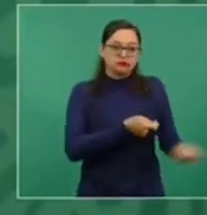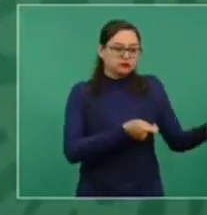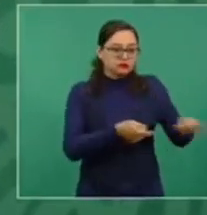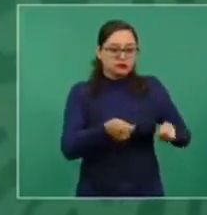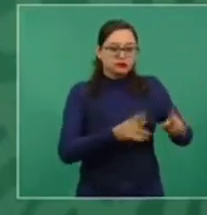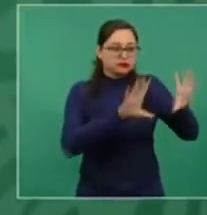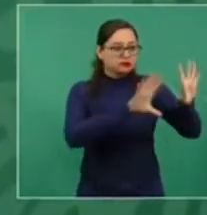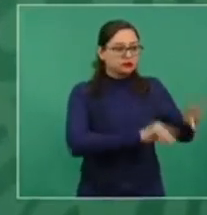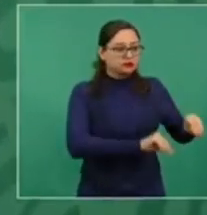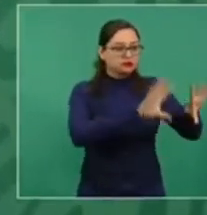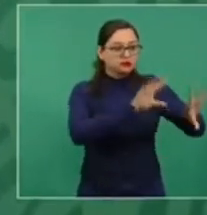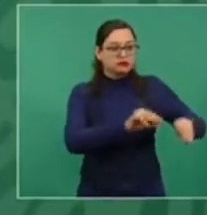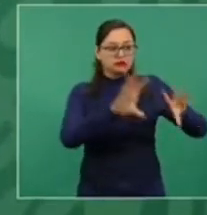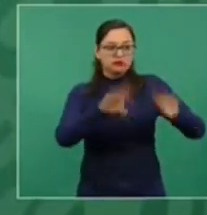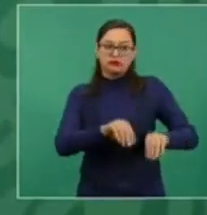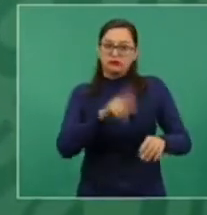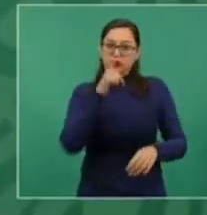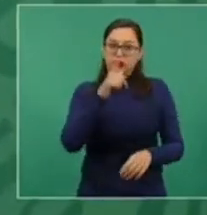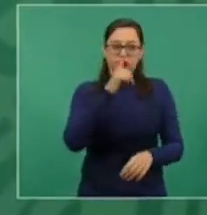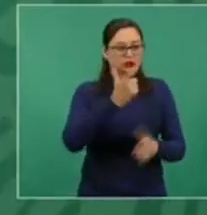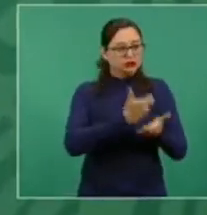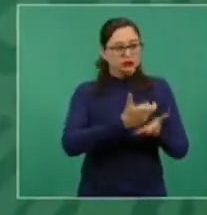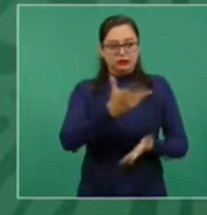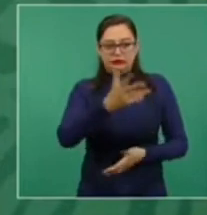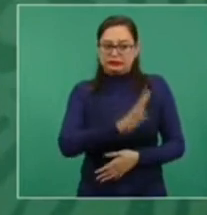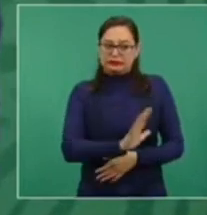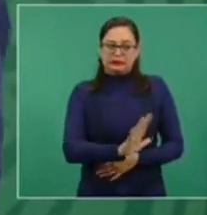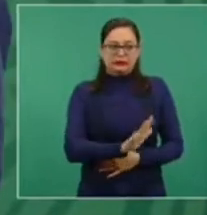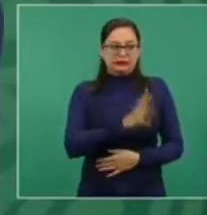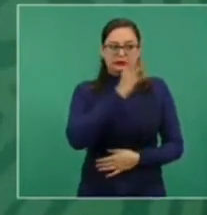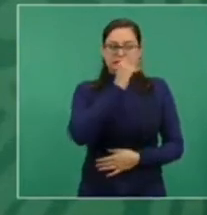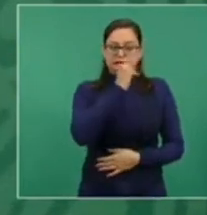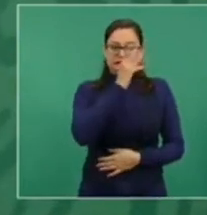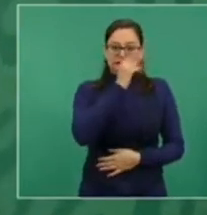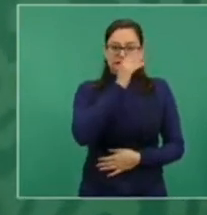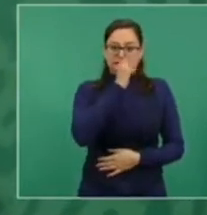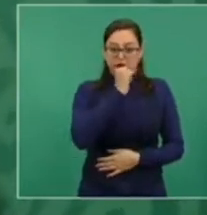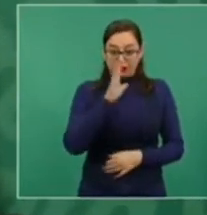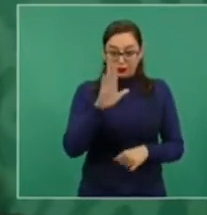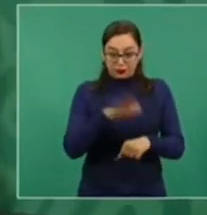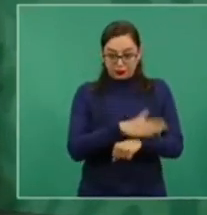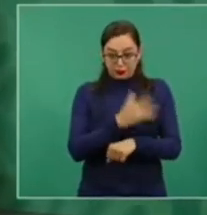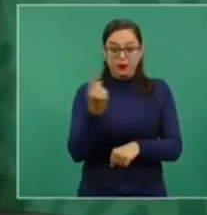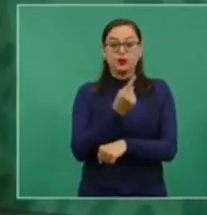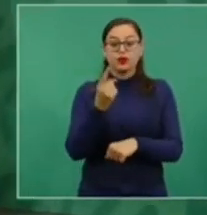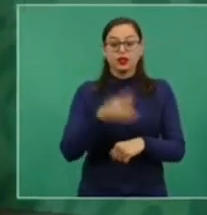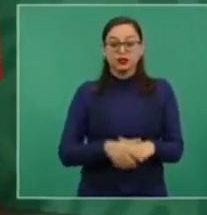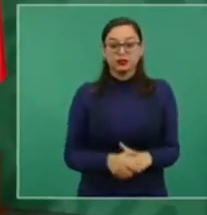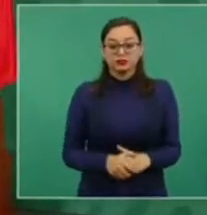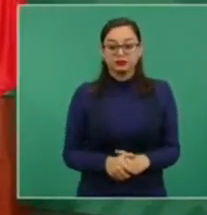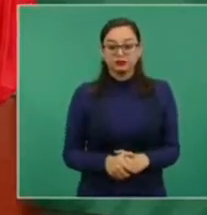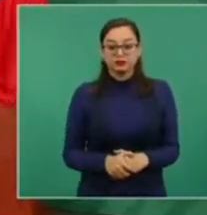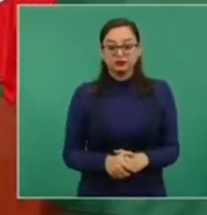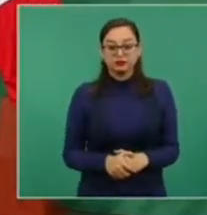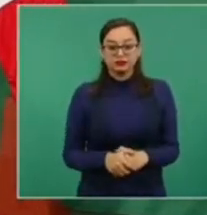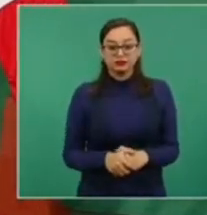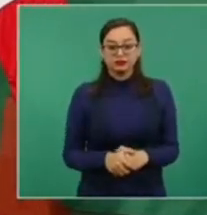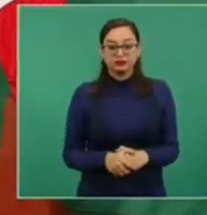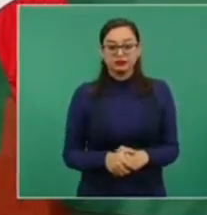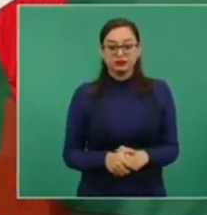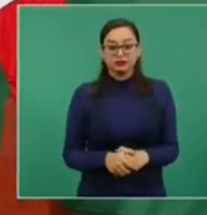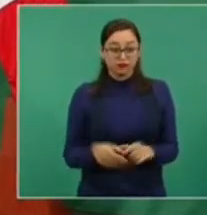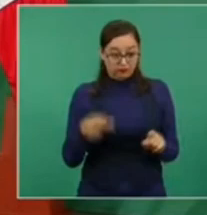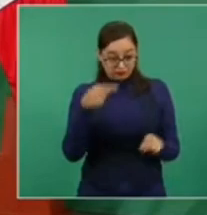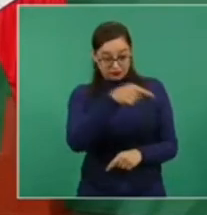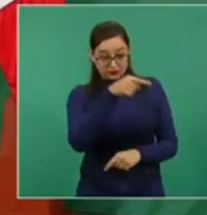porque la cuota o la tarifa que se le cobra a